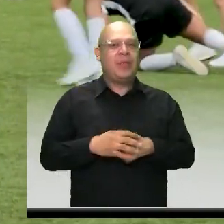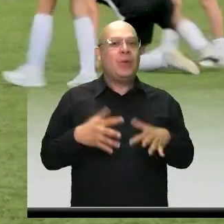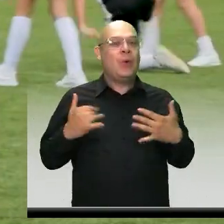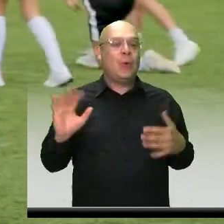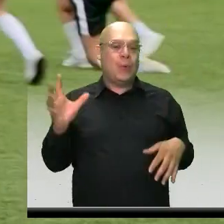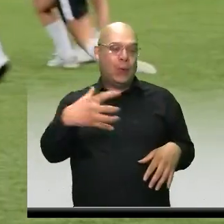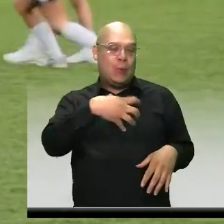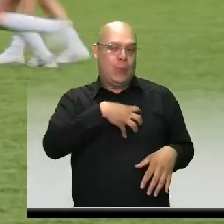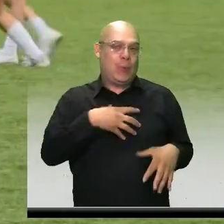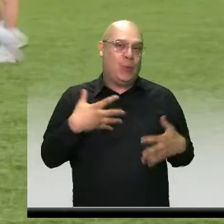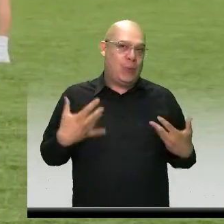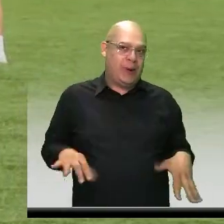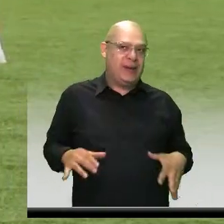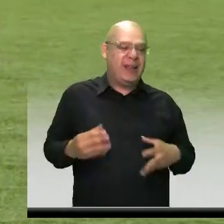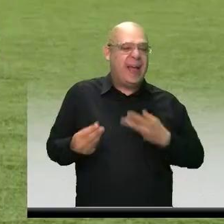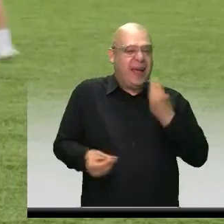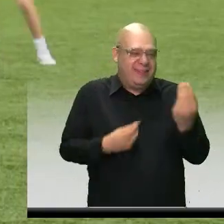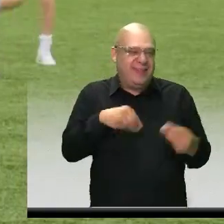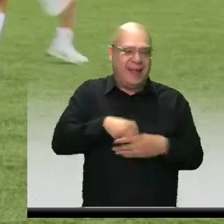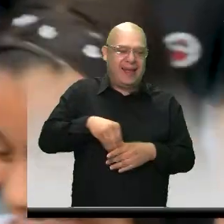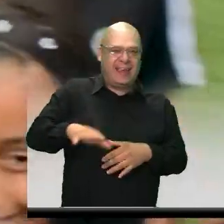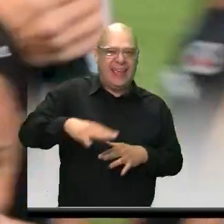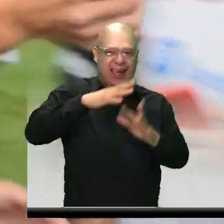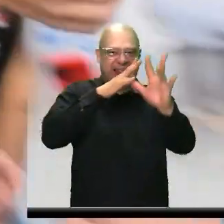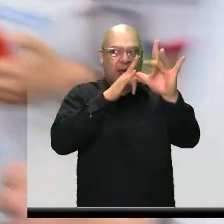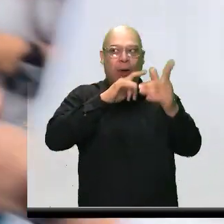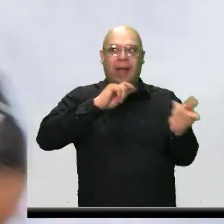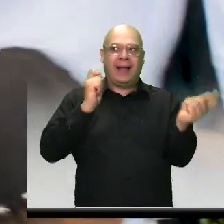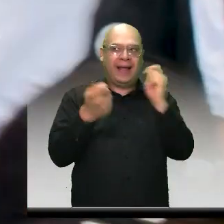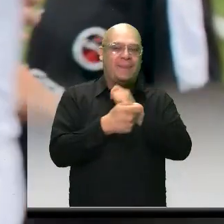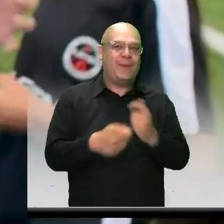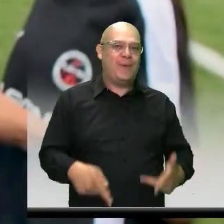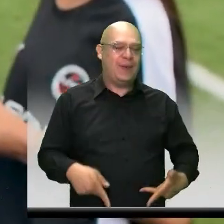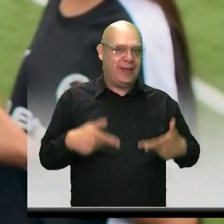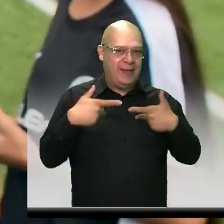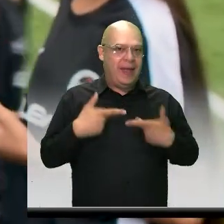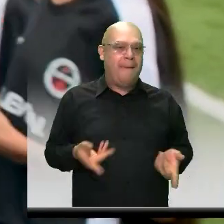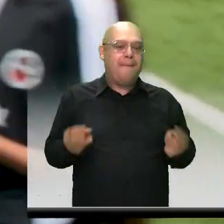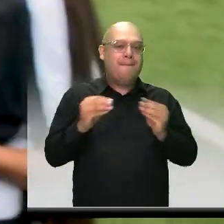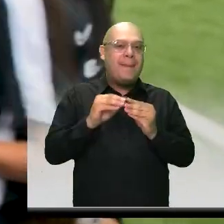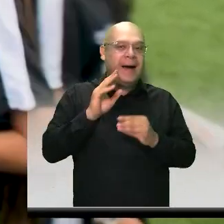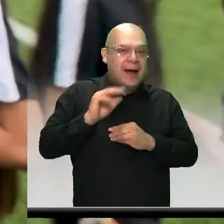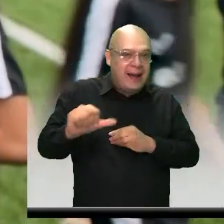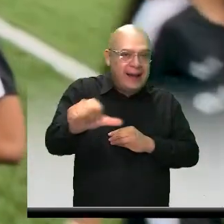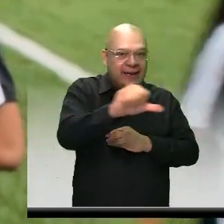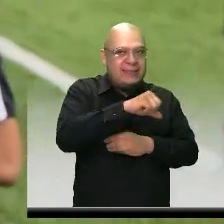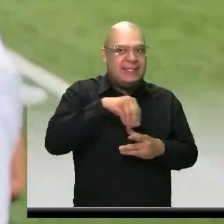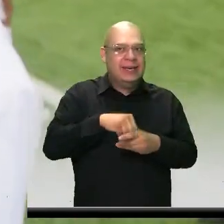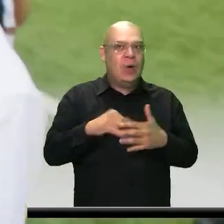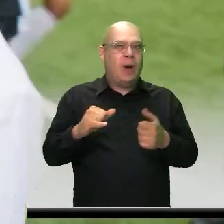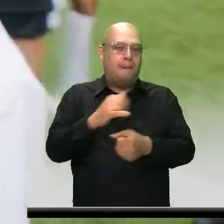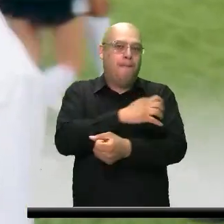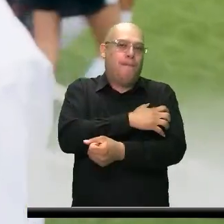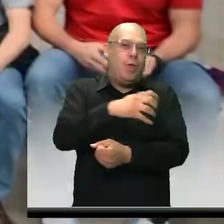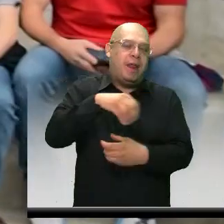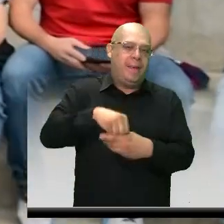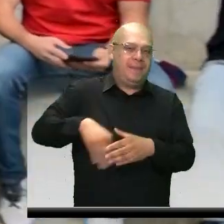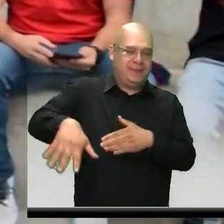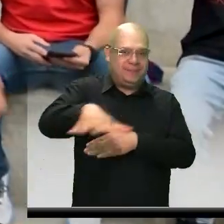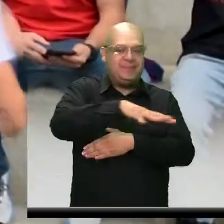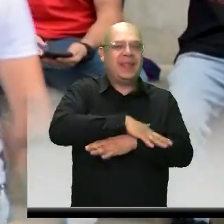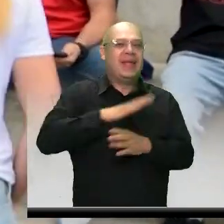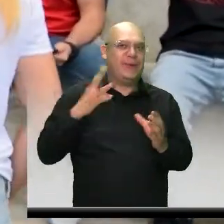Es lo que estamos haciendo en la ciudad, transformando vidas y dándole a las mujeres esa figura de empoderamiento, de inclusión,